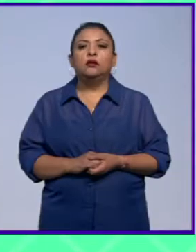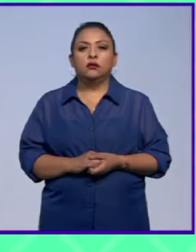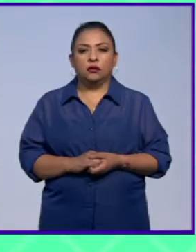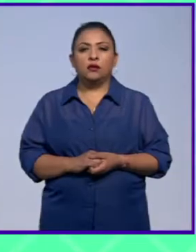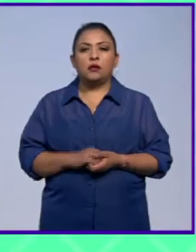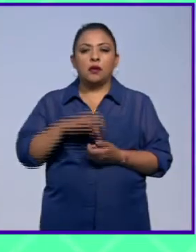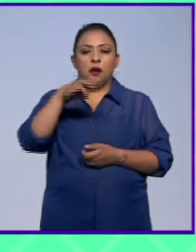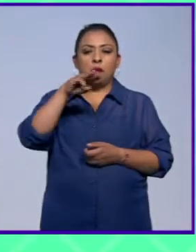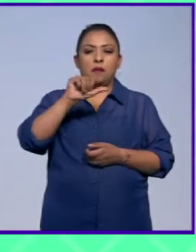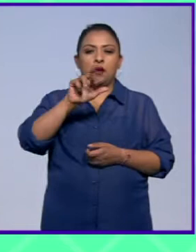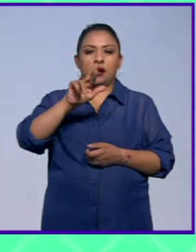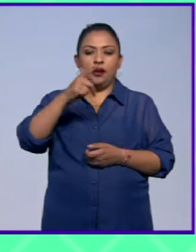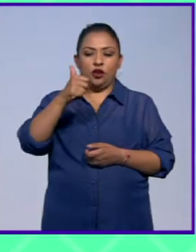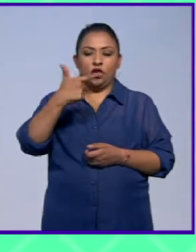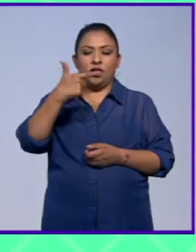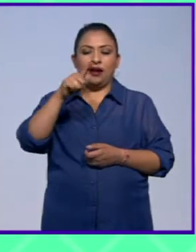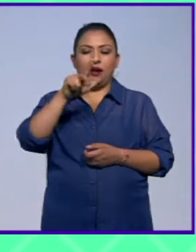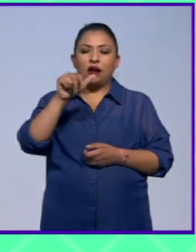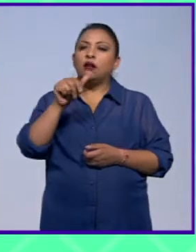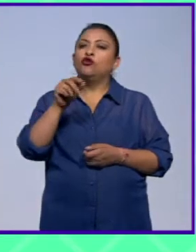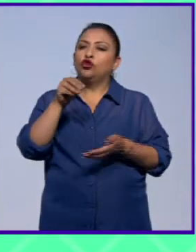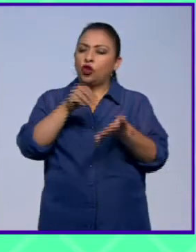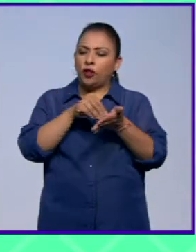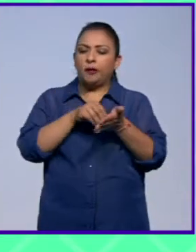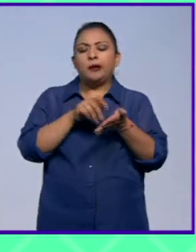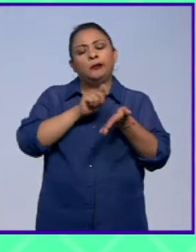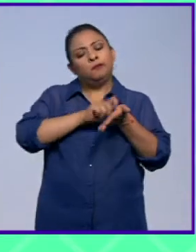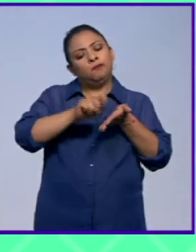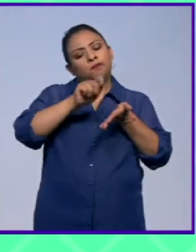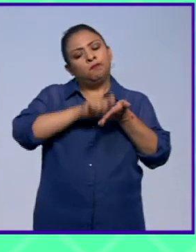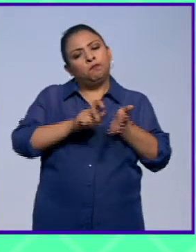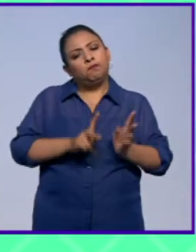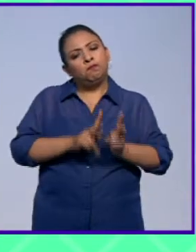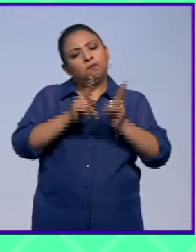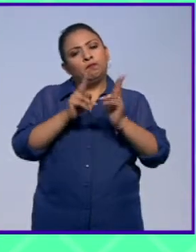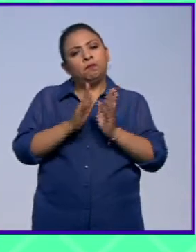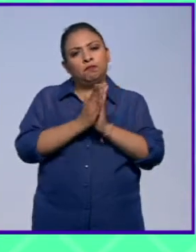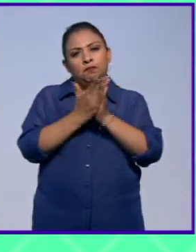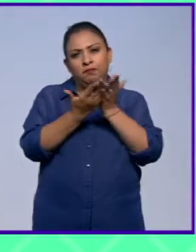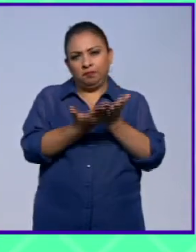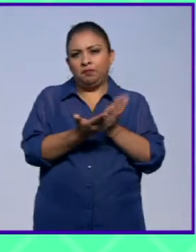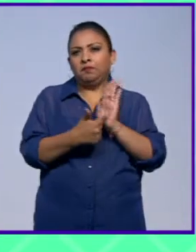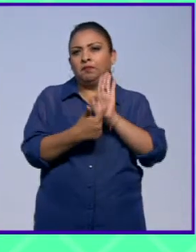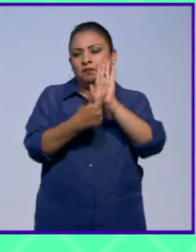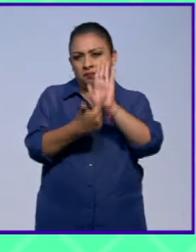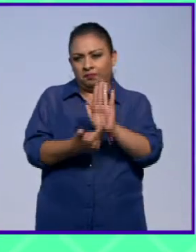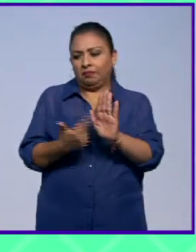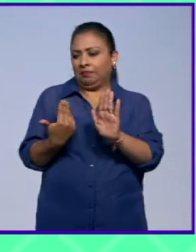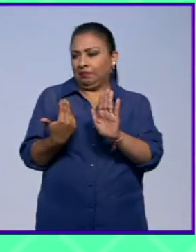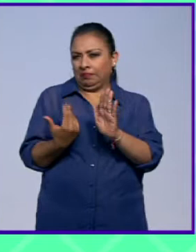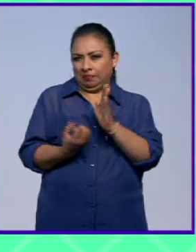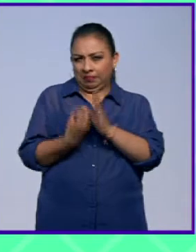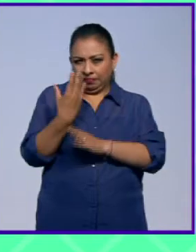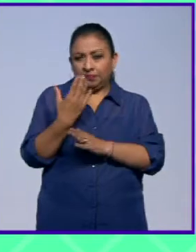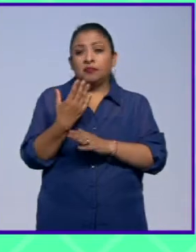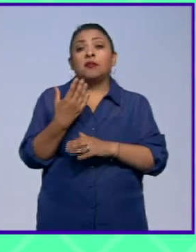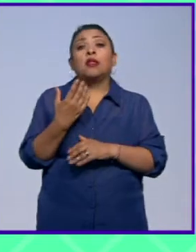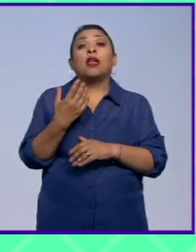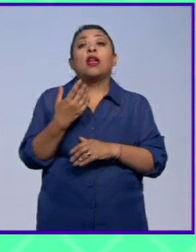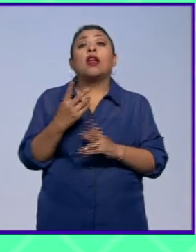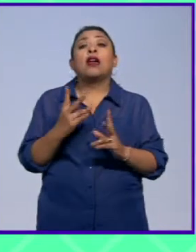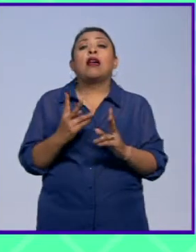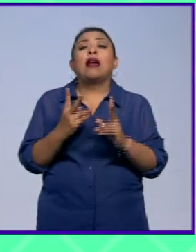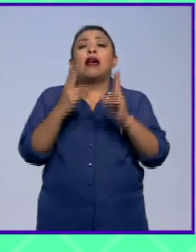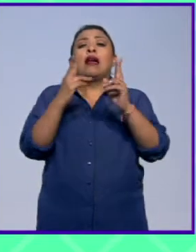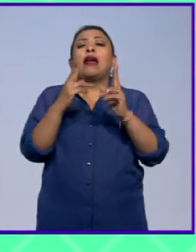Margot Glant sigue en el ejercicio de la escritura fragmentaria en un libro que nos presenta recientemente, se llama Por breve